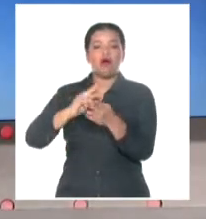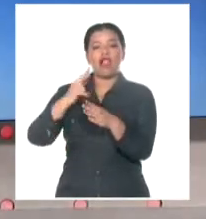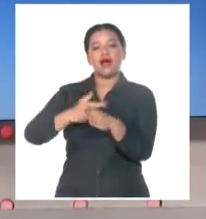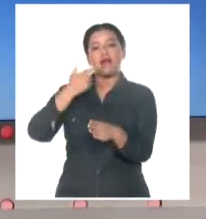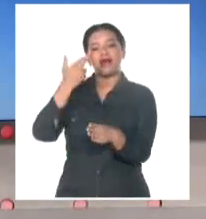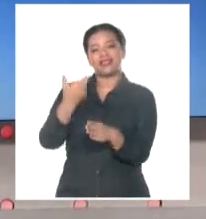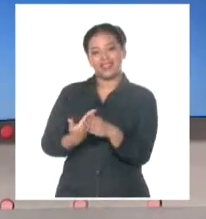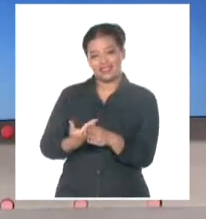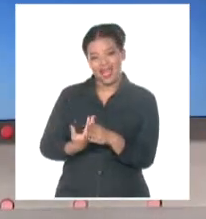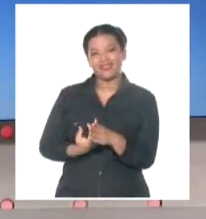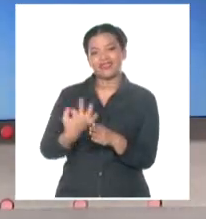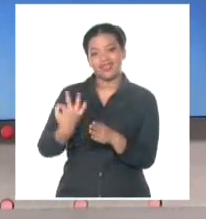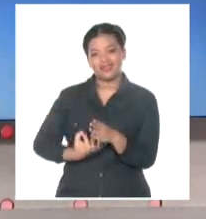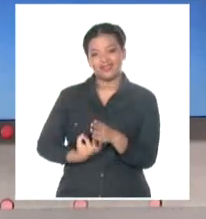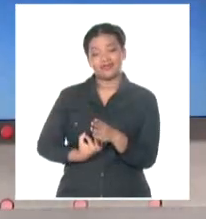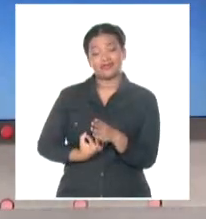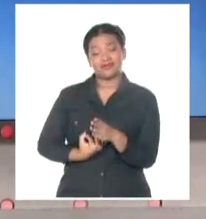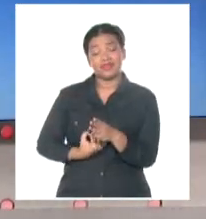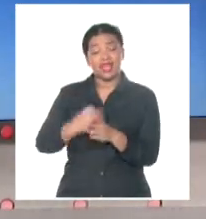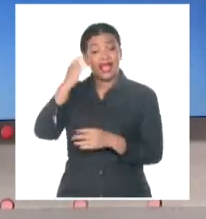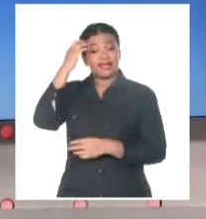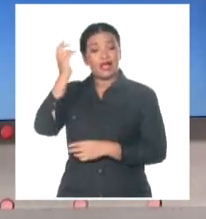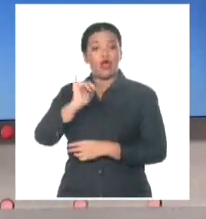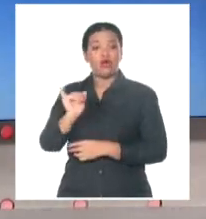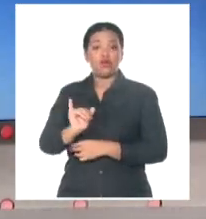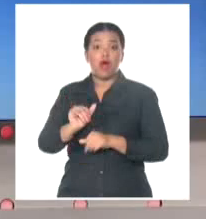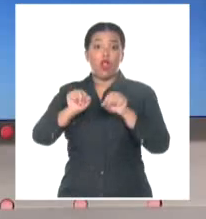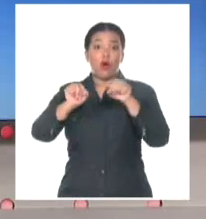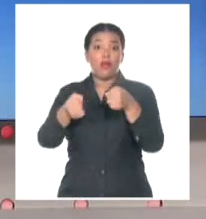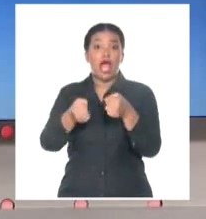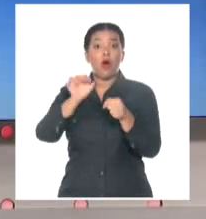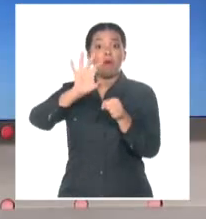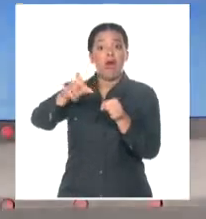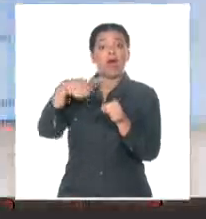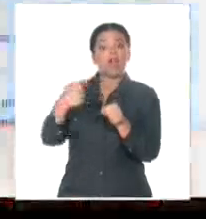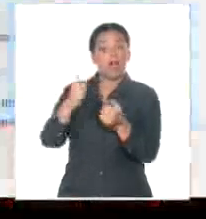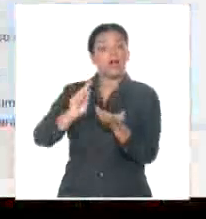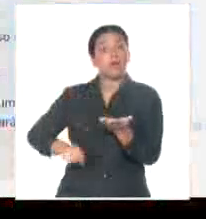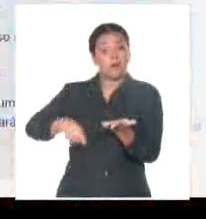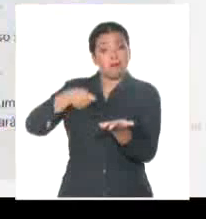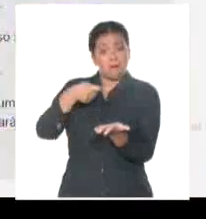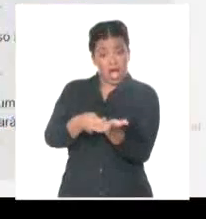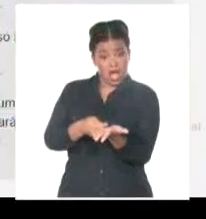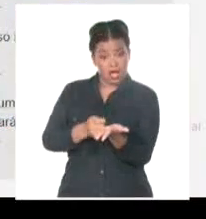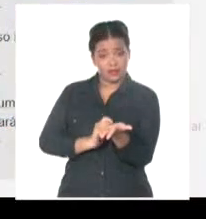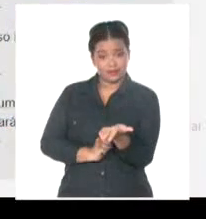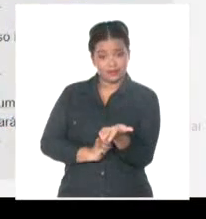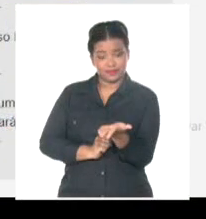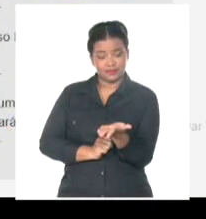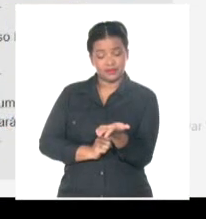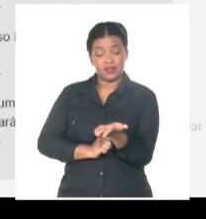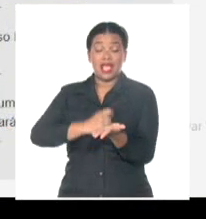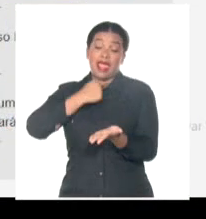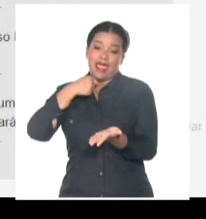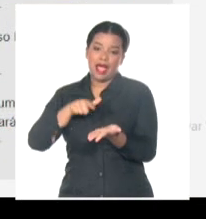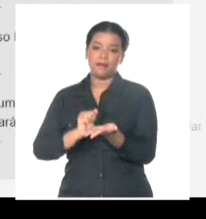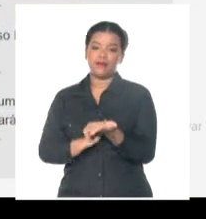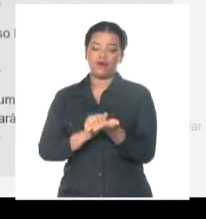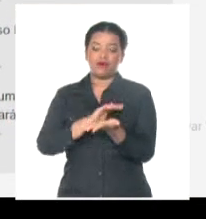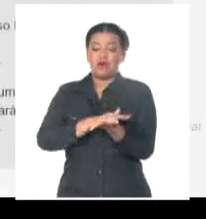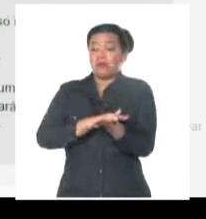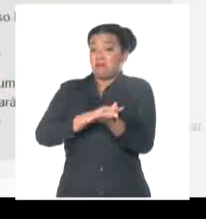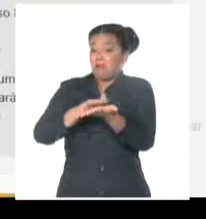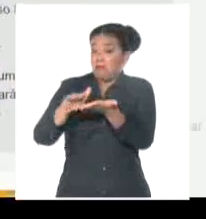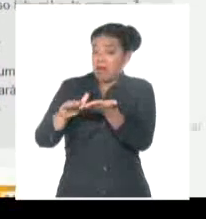quiere decir que el Estado respaldaba la obligación de que el banco pagara la deuda. Cuando se produce un préstamo, la garantía